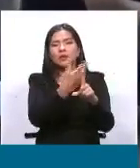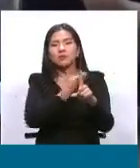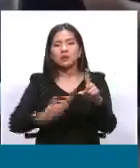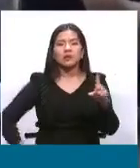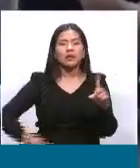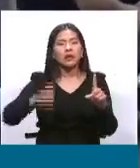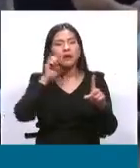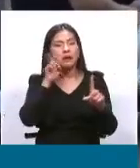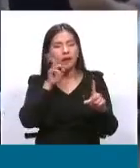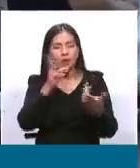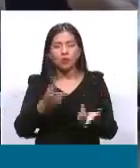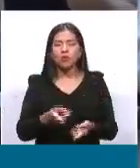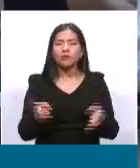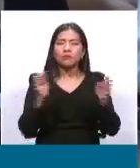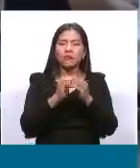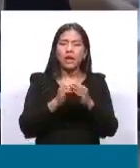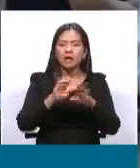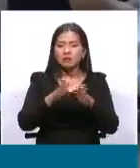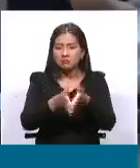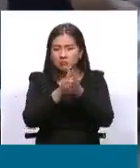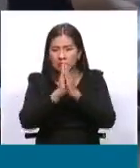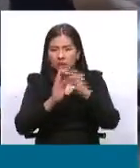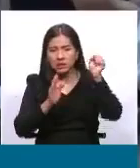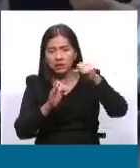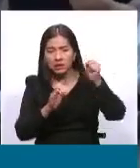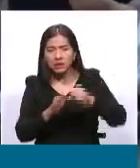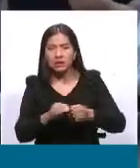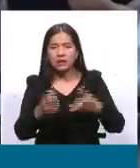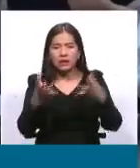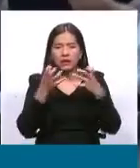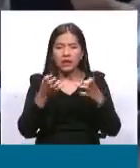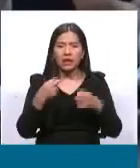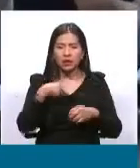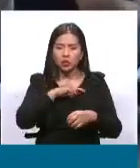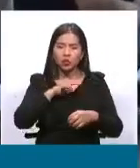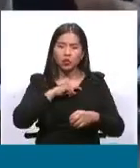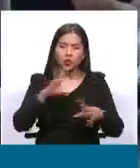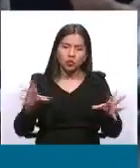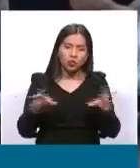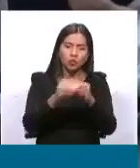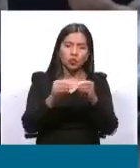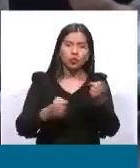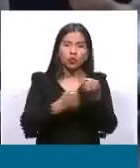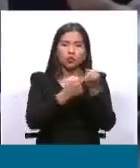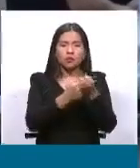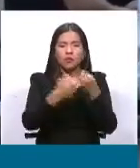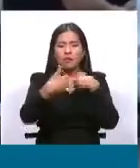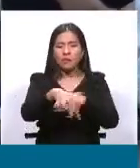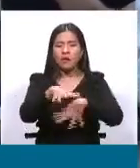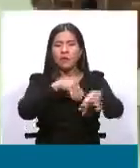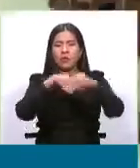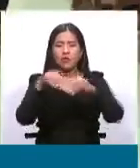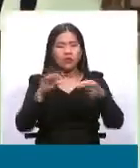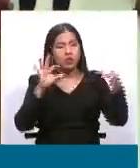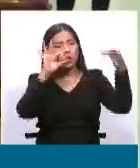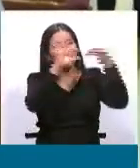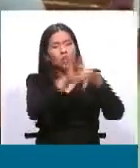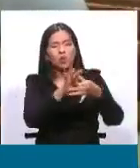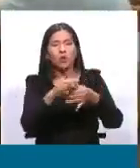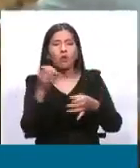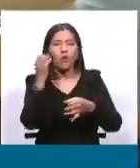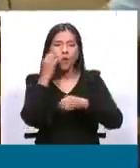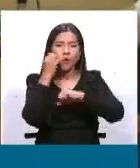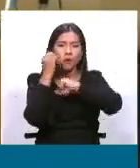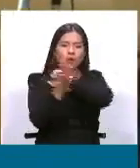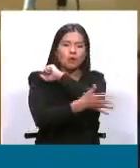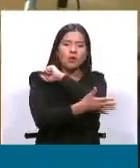Morales, cuando veíamos que ellos decían que se iban a sumar a las movilizaciones de la época y a las demandas que